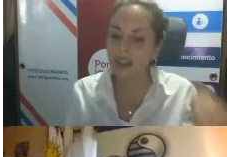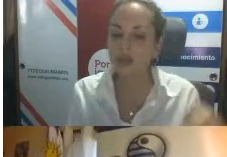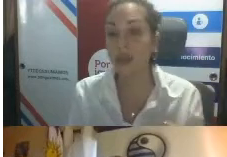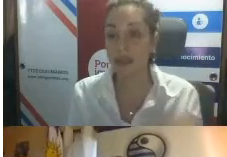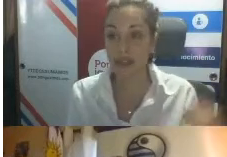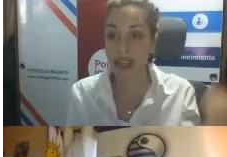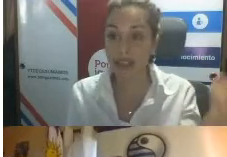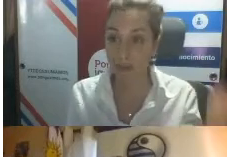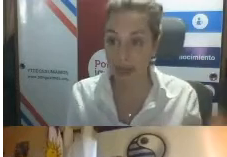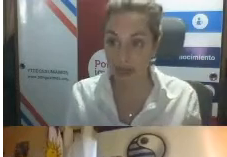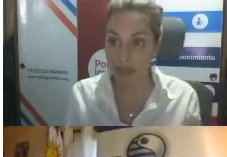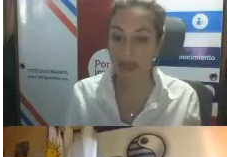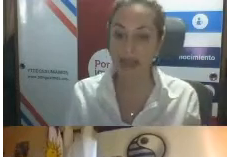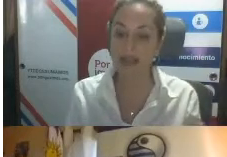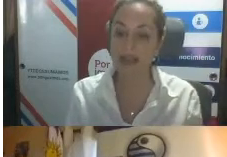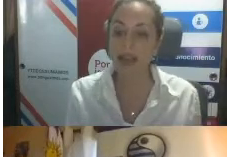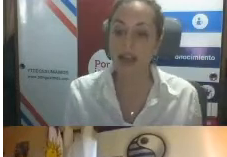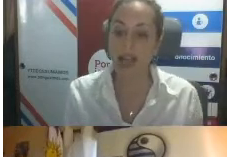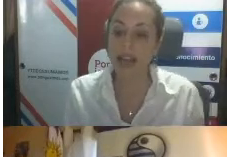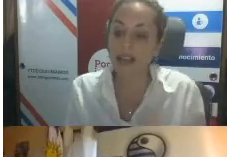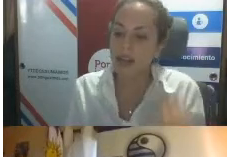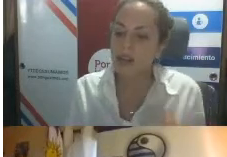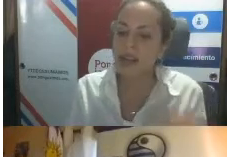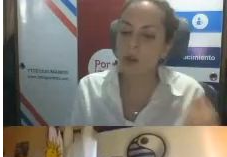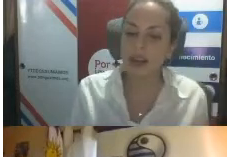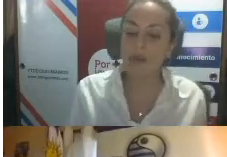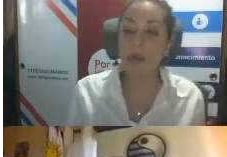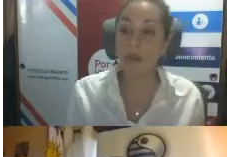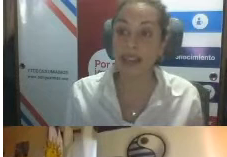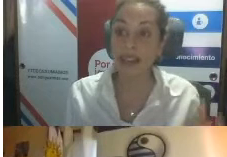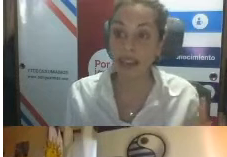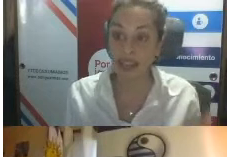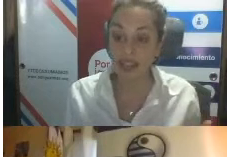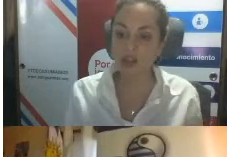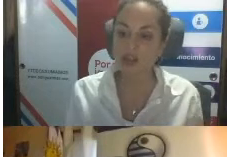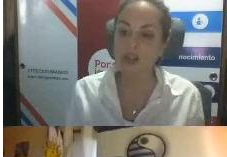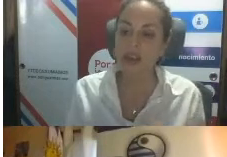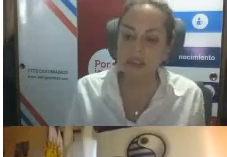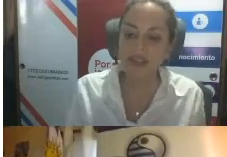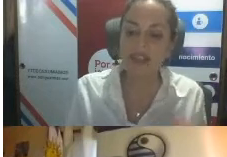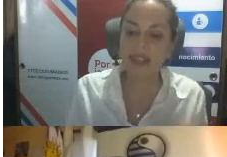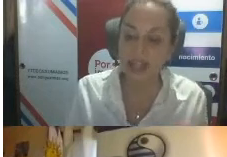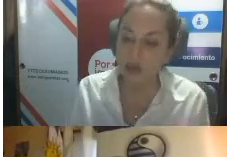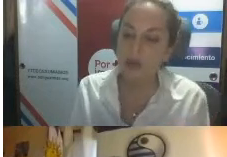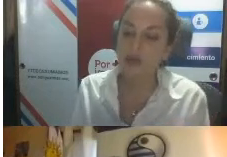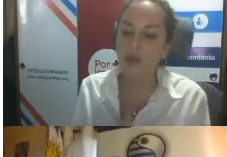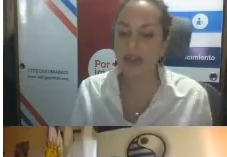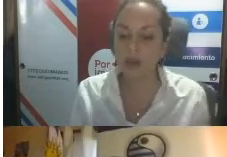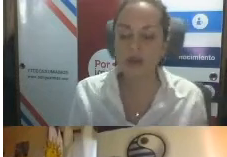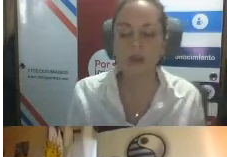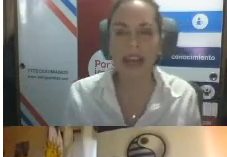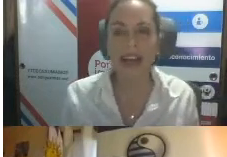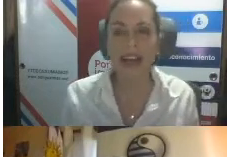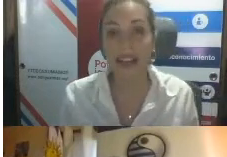atendiendo sus necesidades específicas, asegurando la igualdad de oportunidades y derechos, y facilitando su